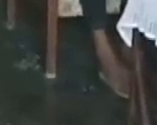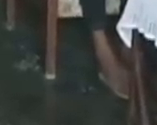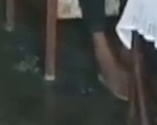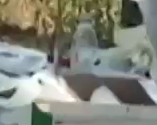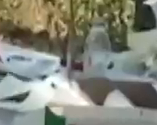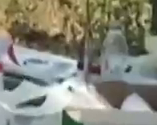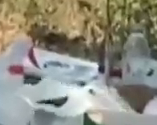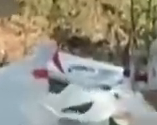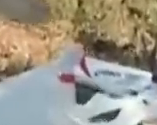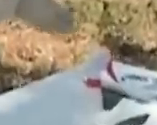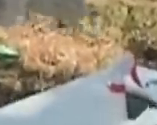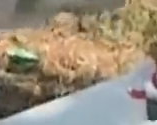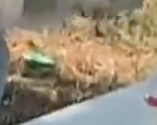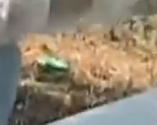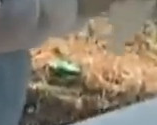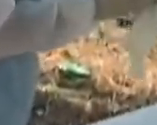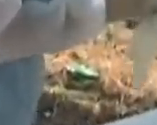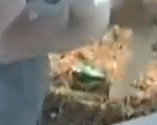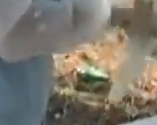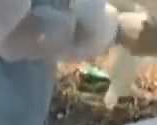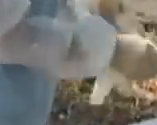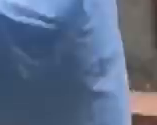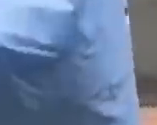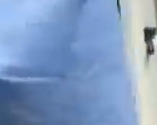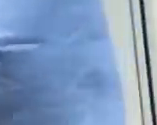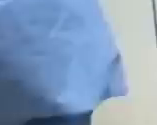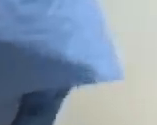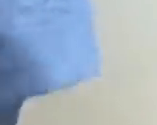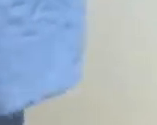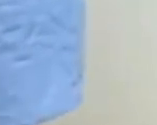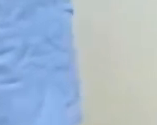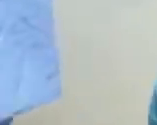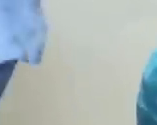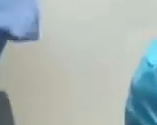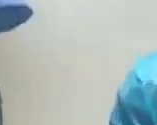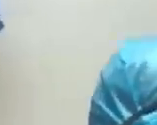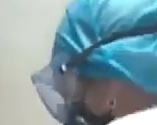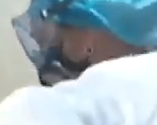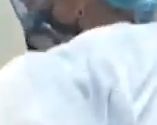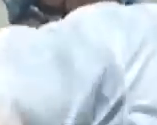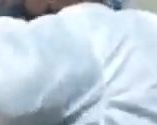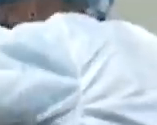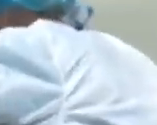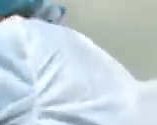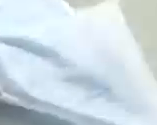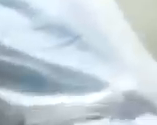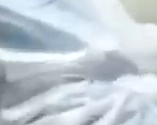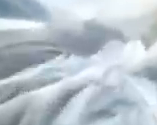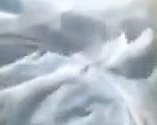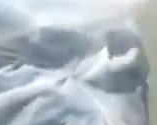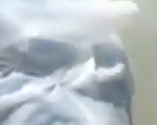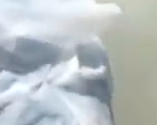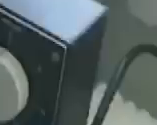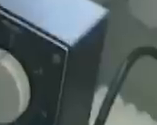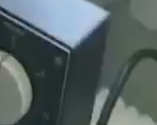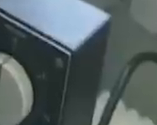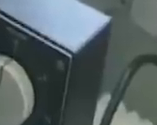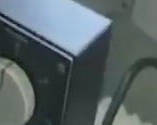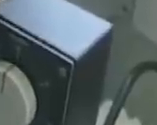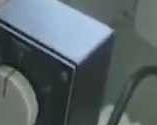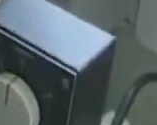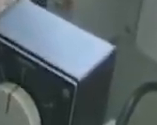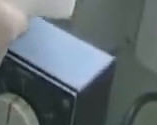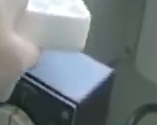González. Las muestras de sangre son examinadas en tiempo real en un laboratorio móvil. Este tipo de prueba